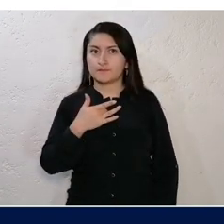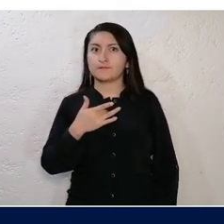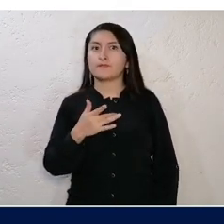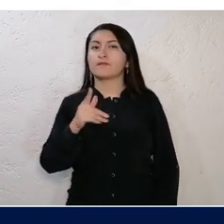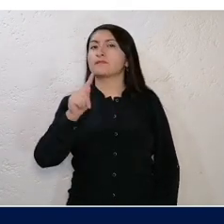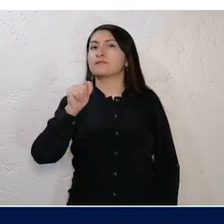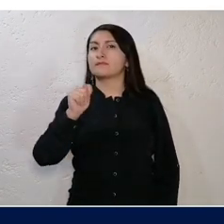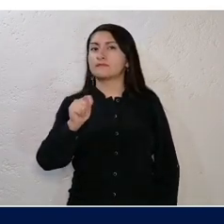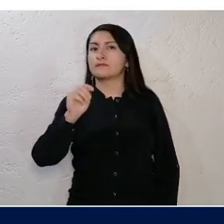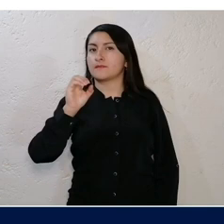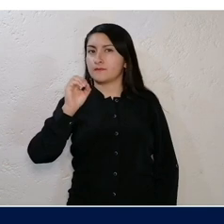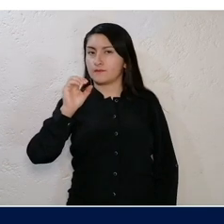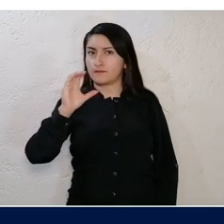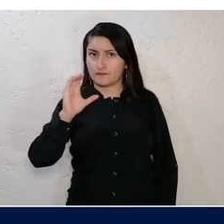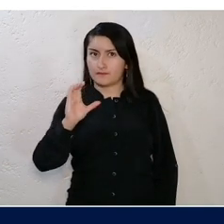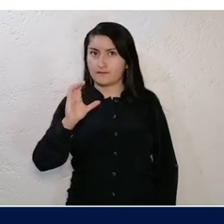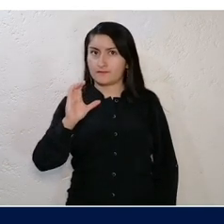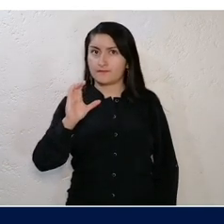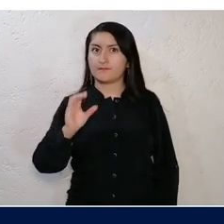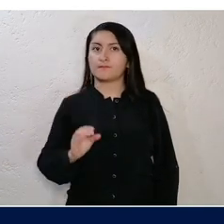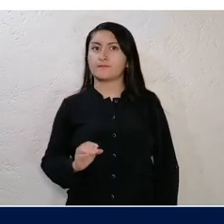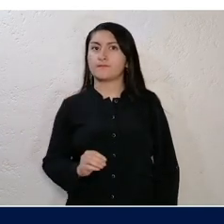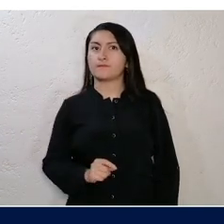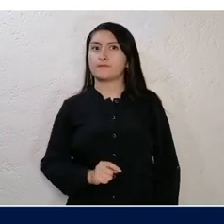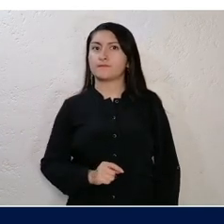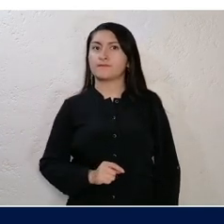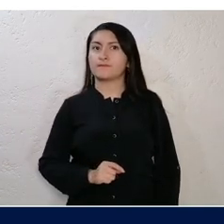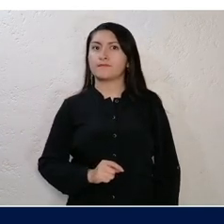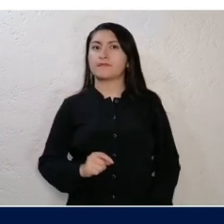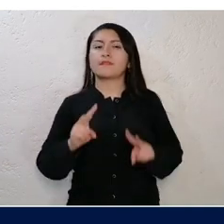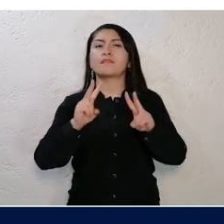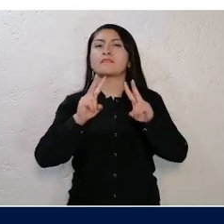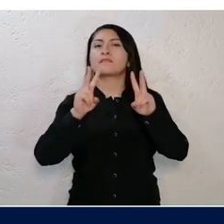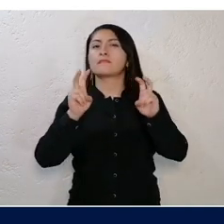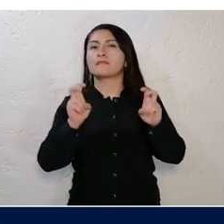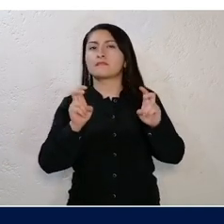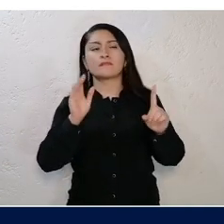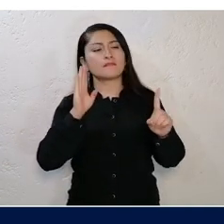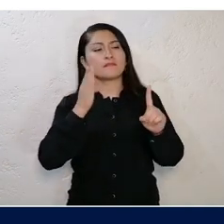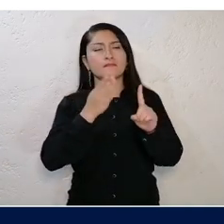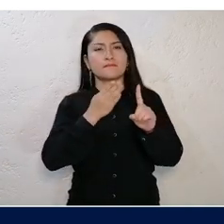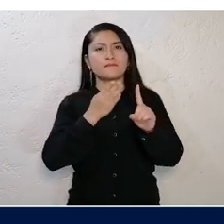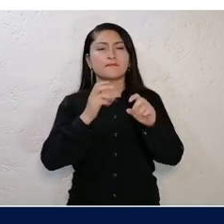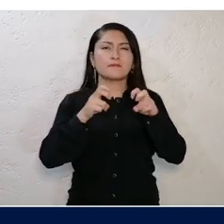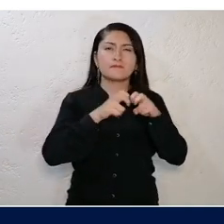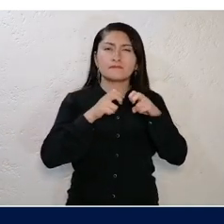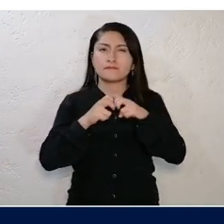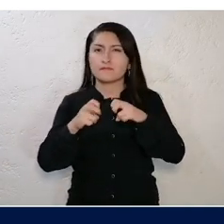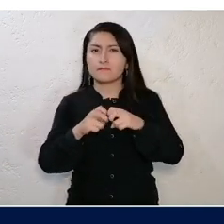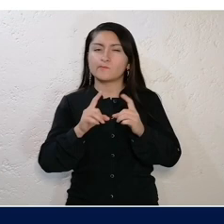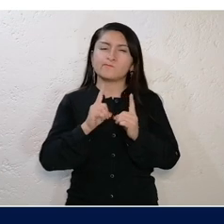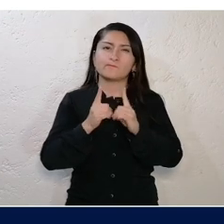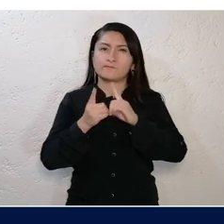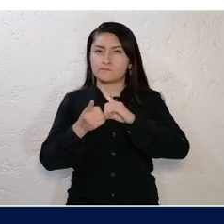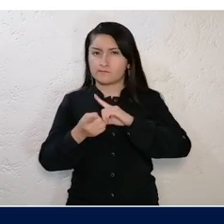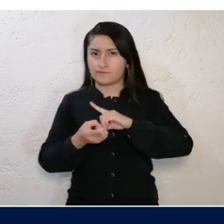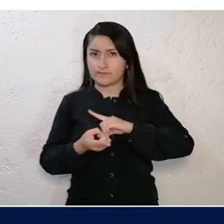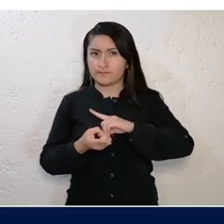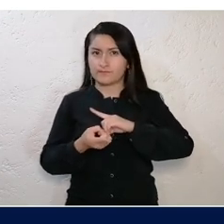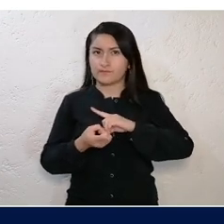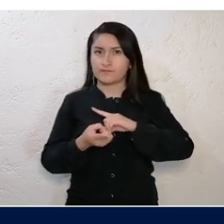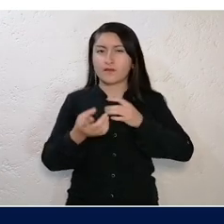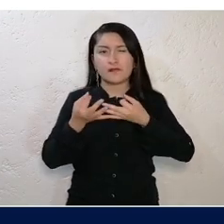trastornos obsesivos y conclusivos, hembres relacionados con la ansiedad, con la depresión,